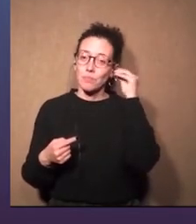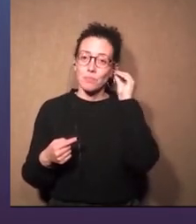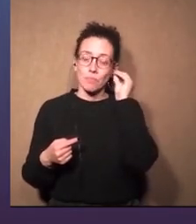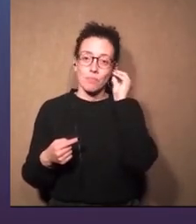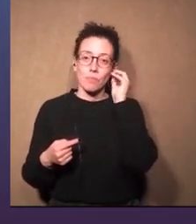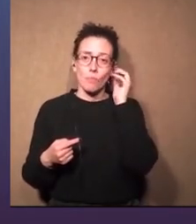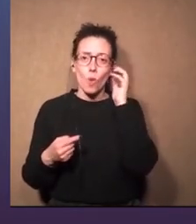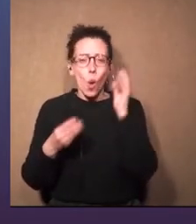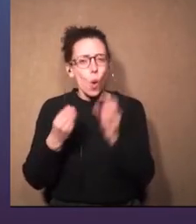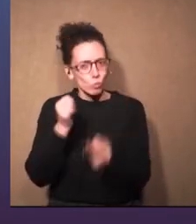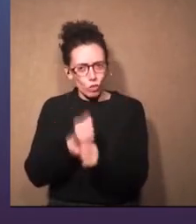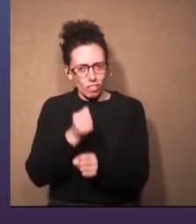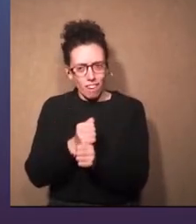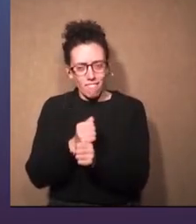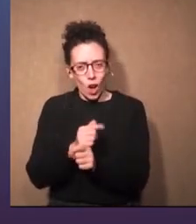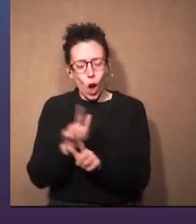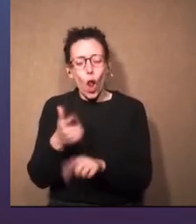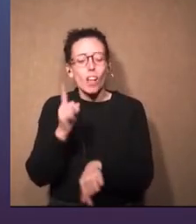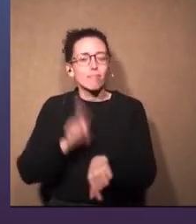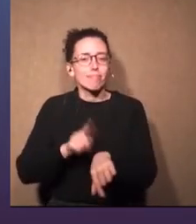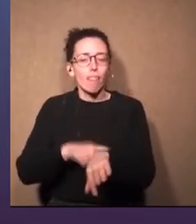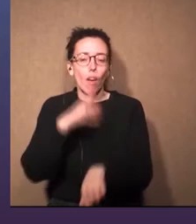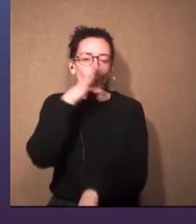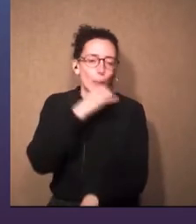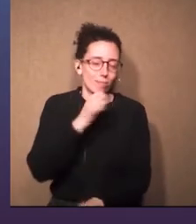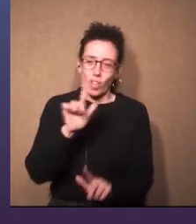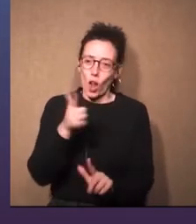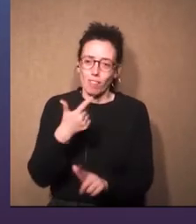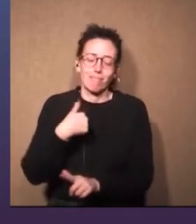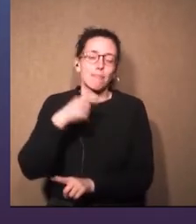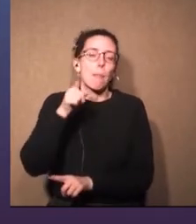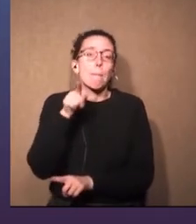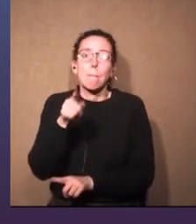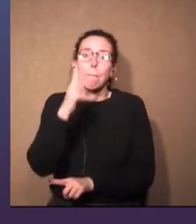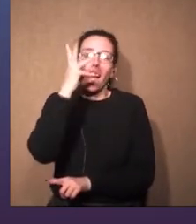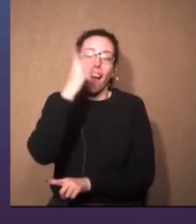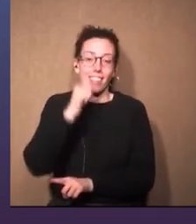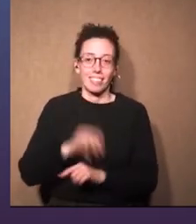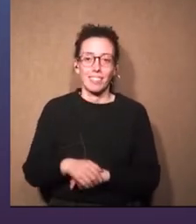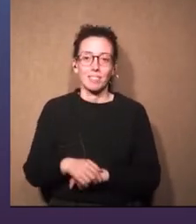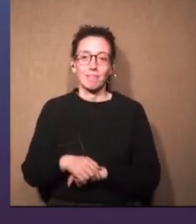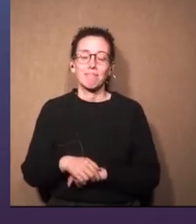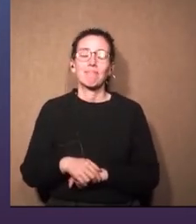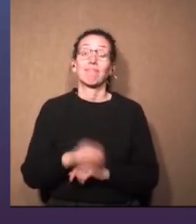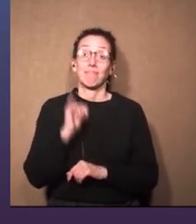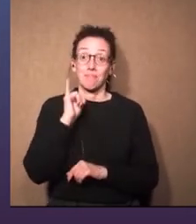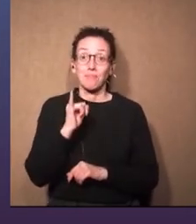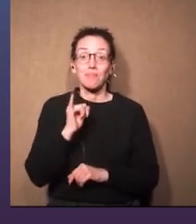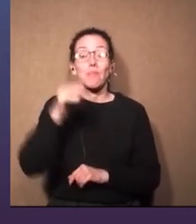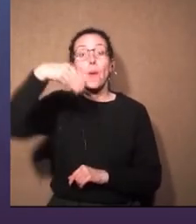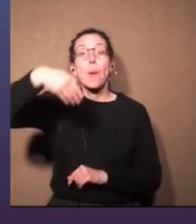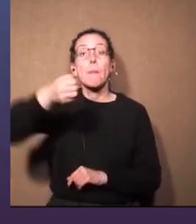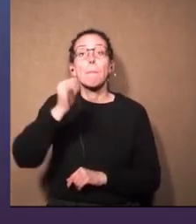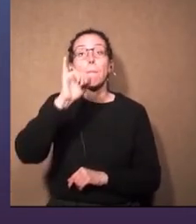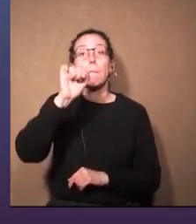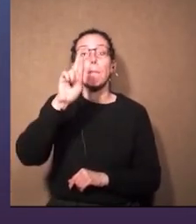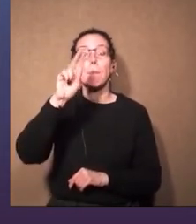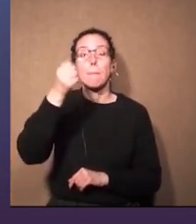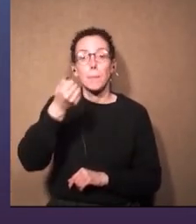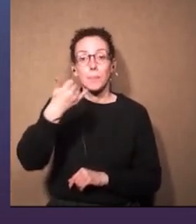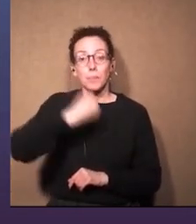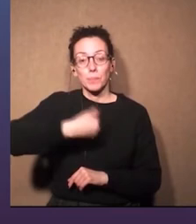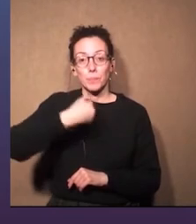mucho trabajo. No da para abogir. Me encanta. Totalmente. ¿Maira?